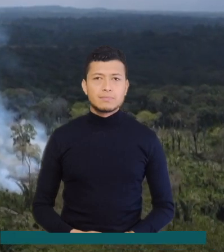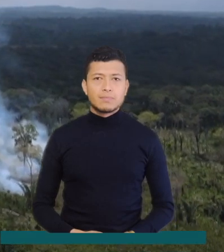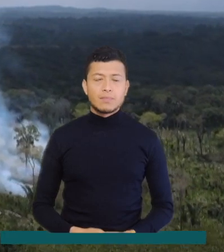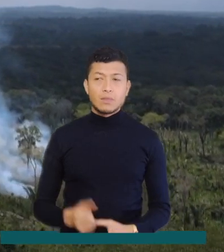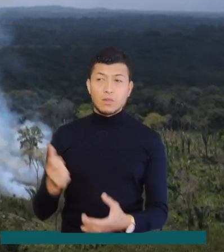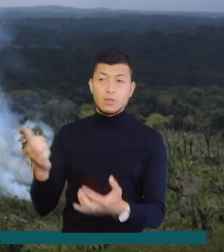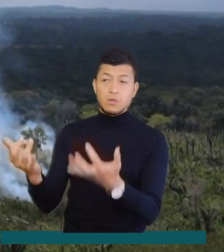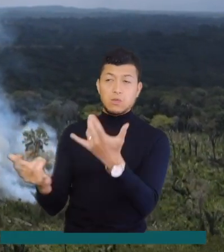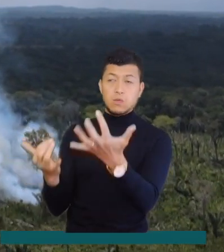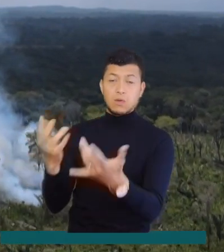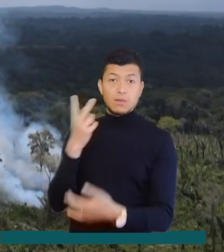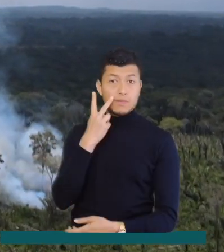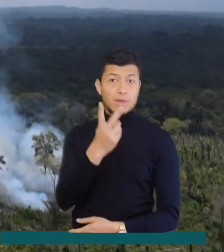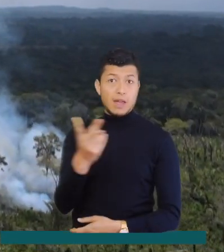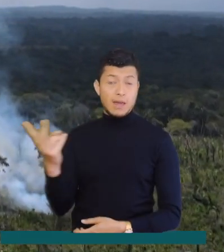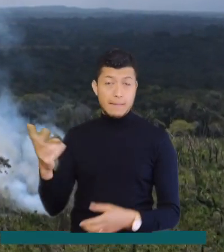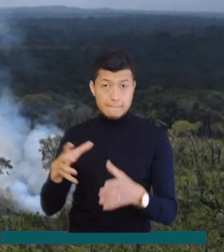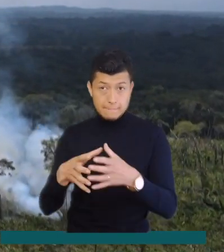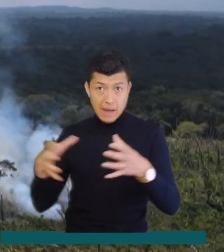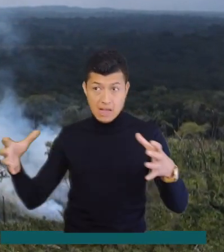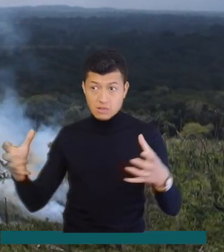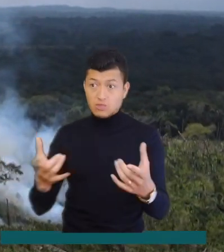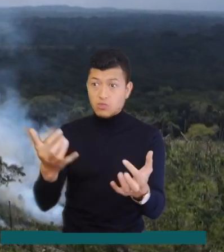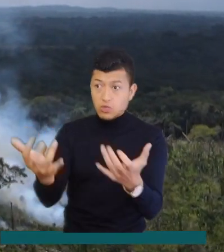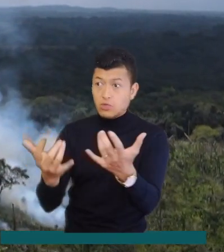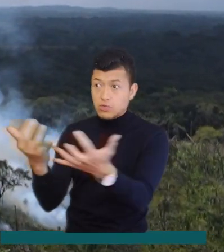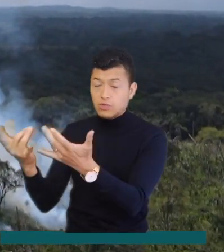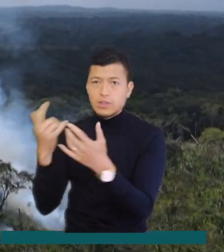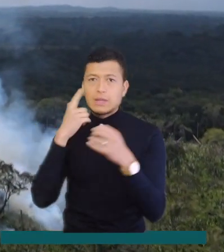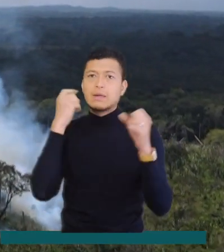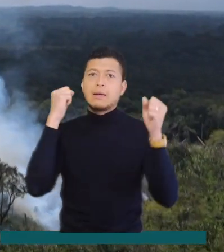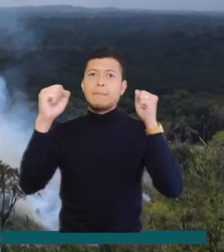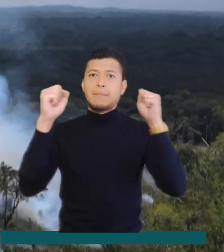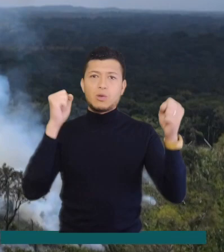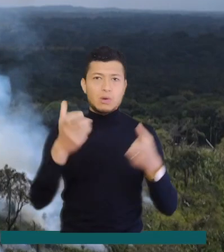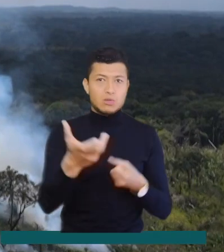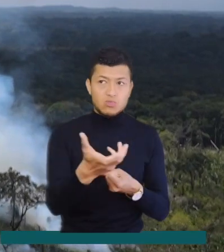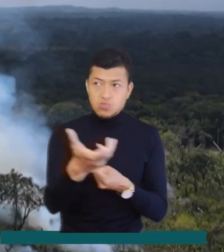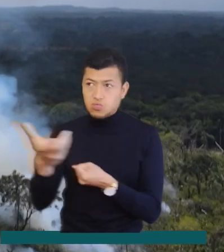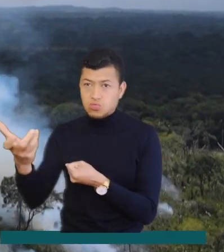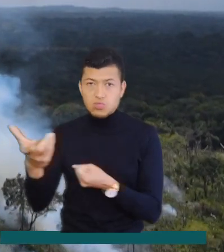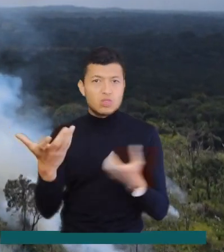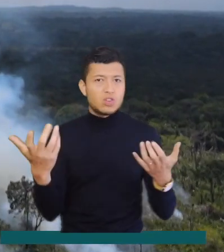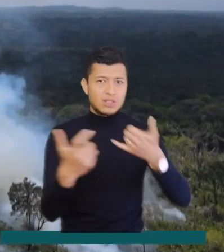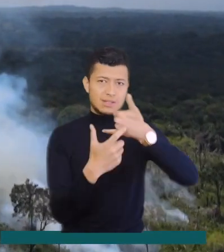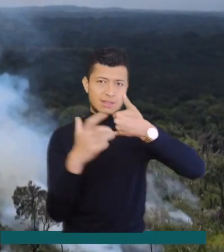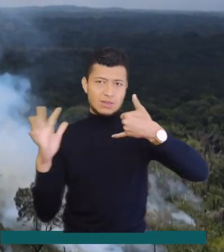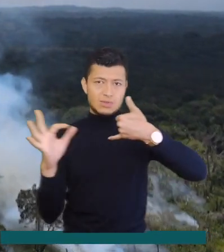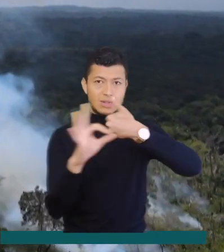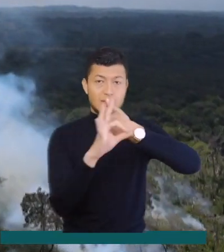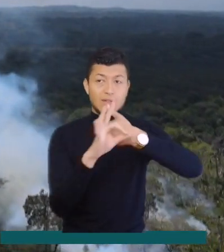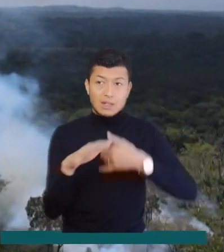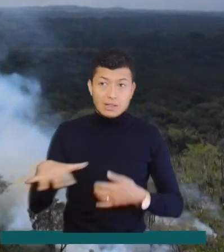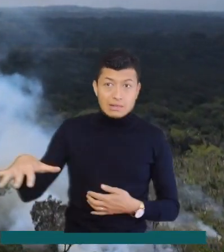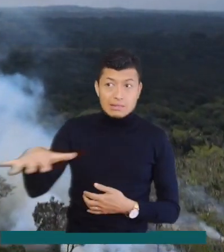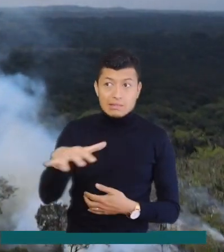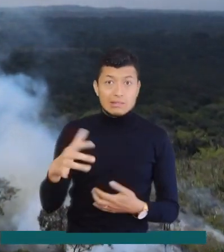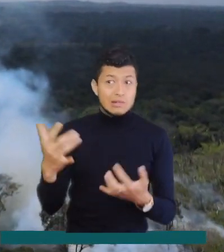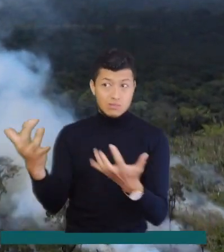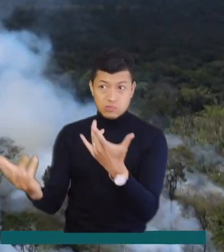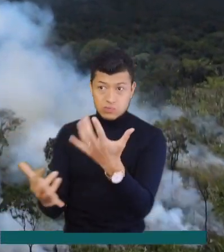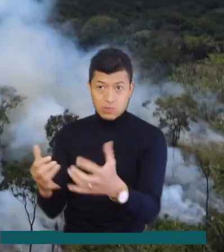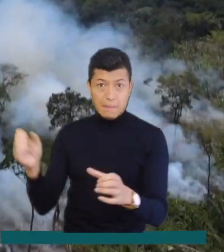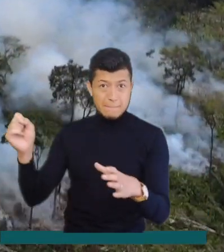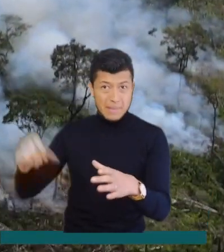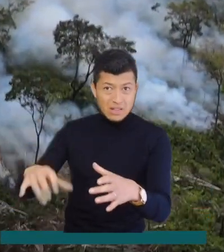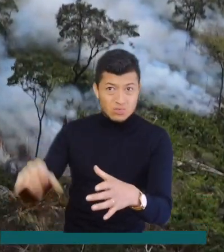Fuego a la vista. El incremento de incendios forestales preocupa al cuerpo de bomberos de San José del Guaviare. La quema de basura sin control